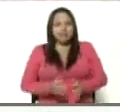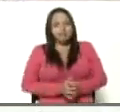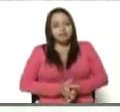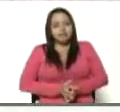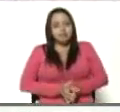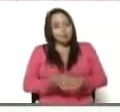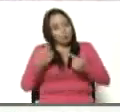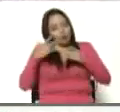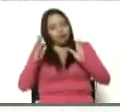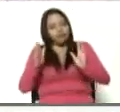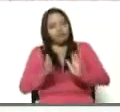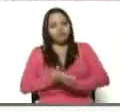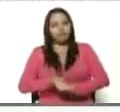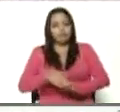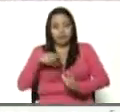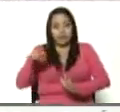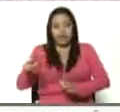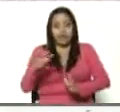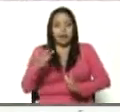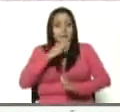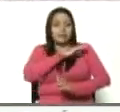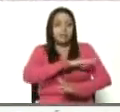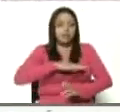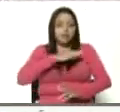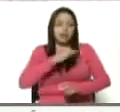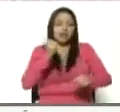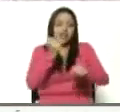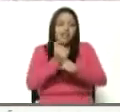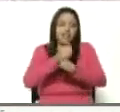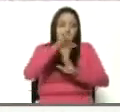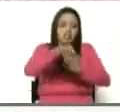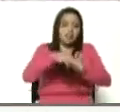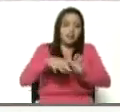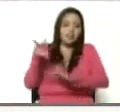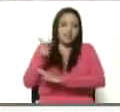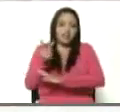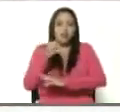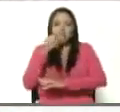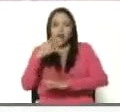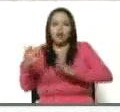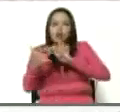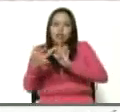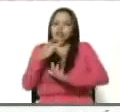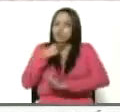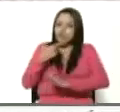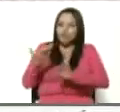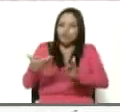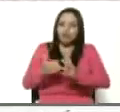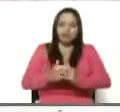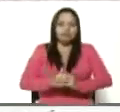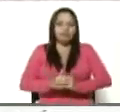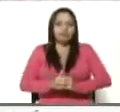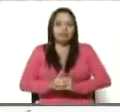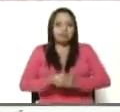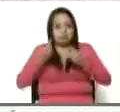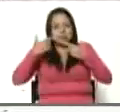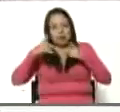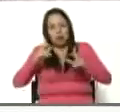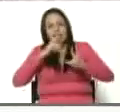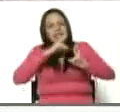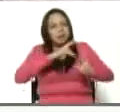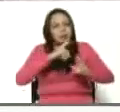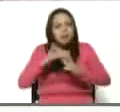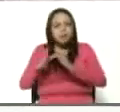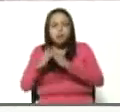bueno, ahí está la gran misión Agro Venezuela. Buen pase, me gustó. Creo que respondimos todas las